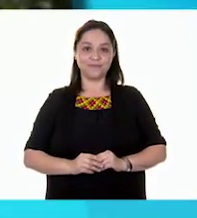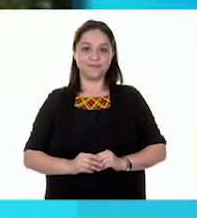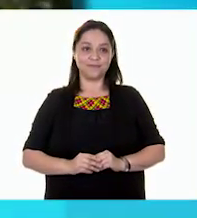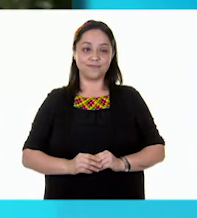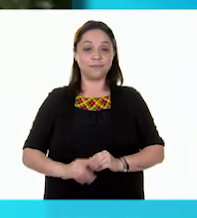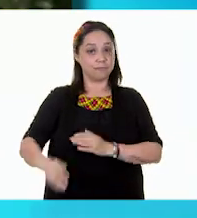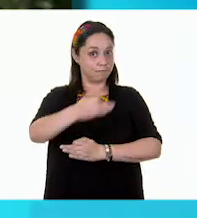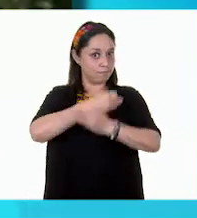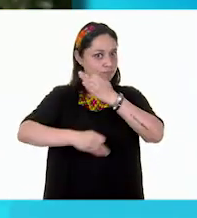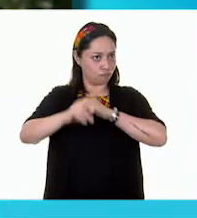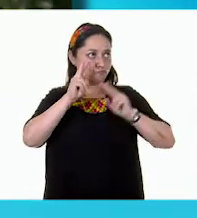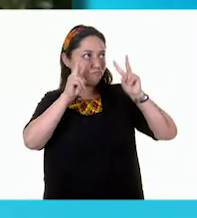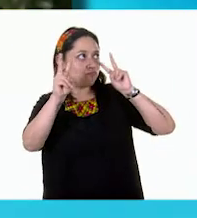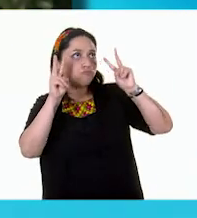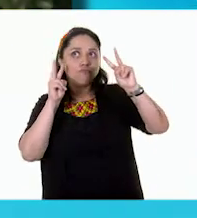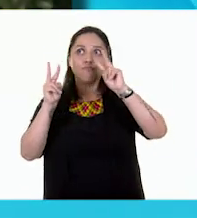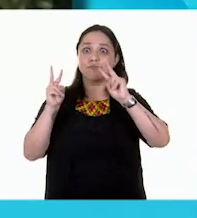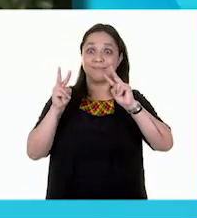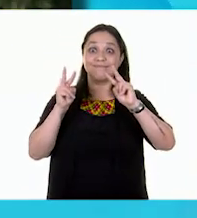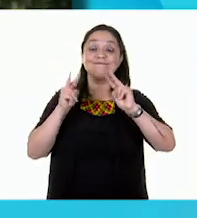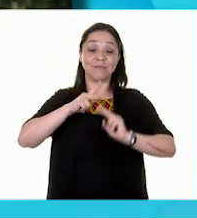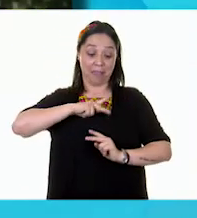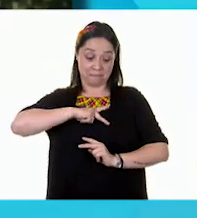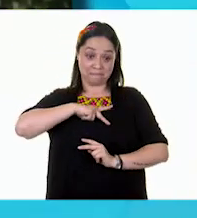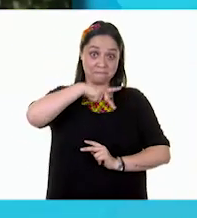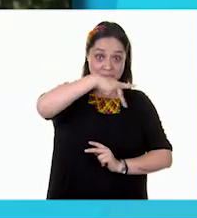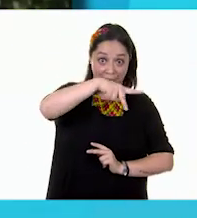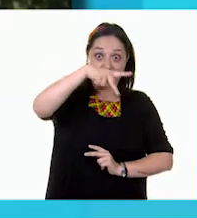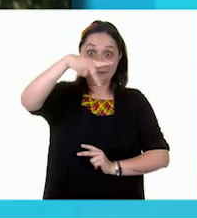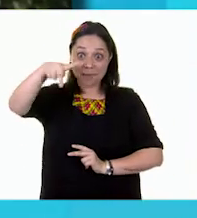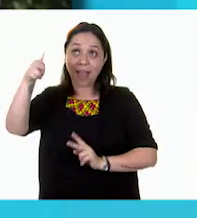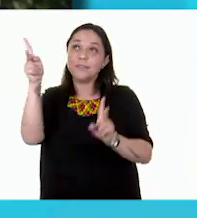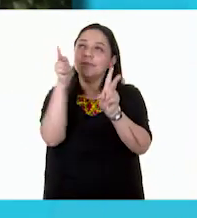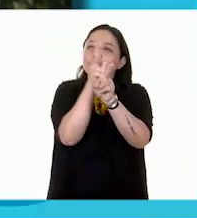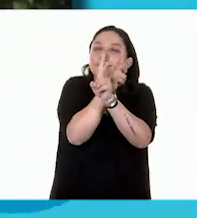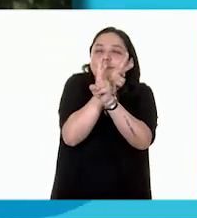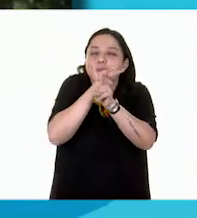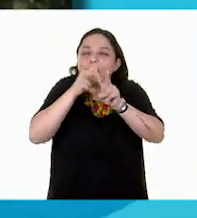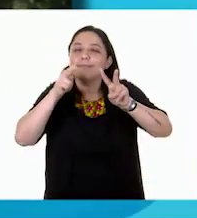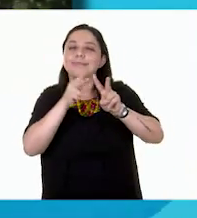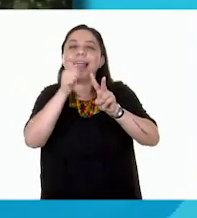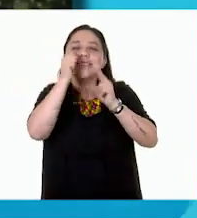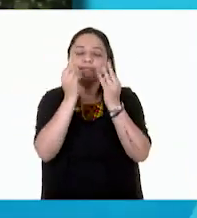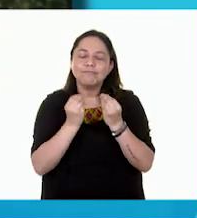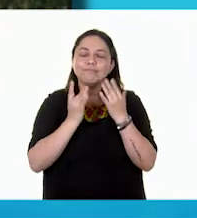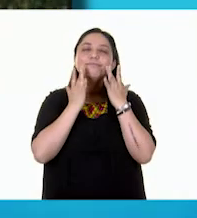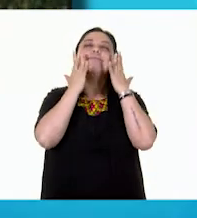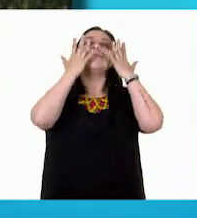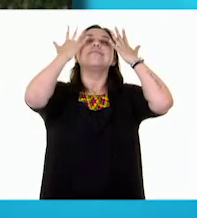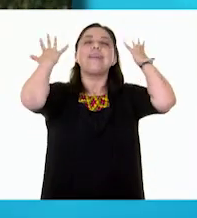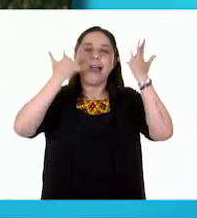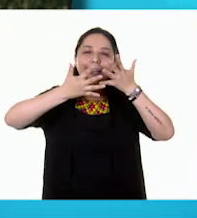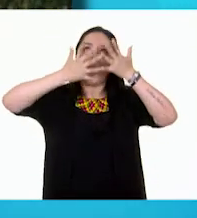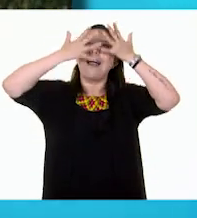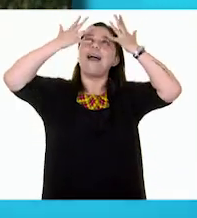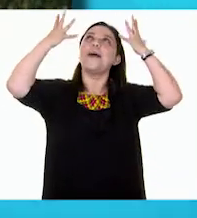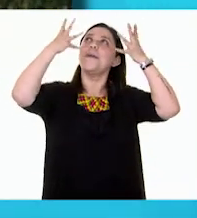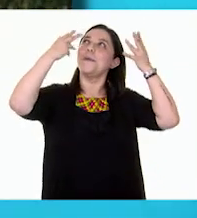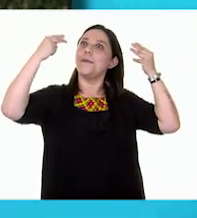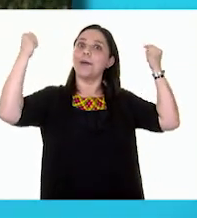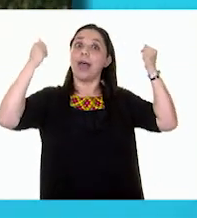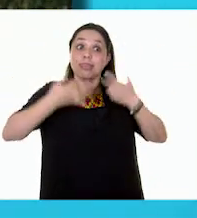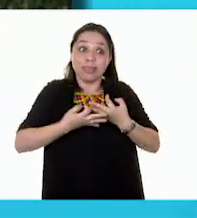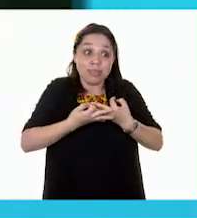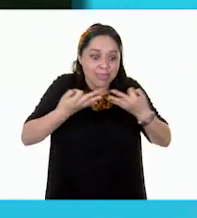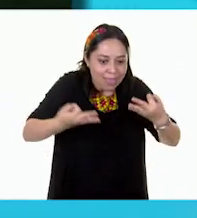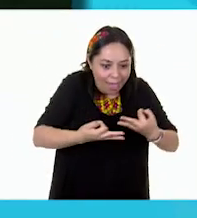Todo lo que ven aquí es nuestro. El aire, que siempre te despeina y luego se va. La tierra, donde